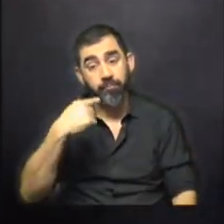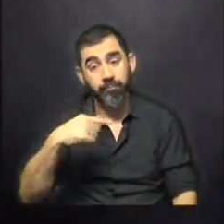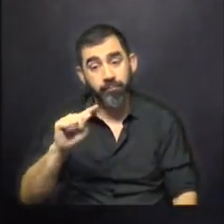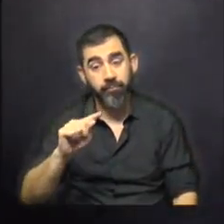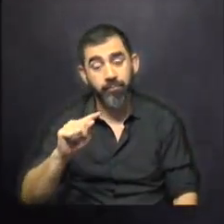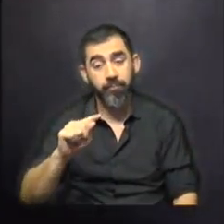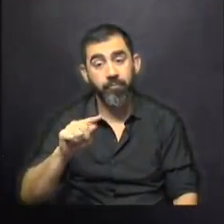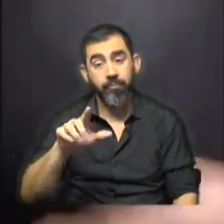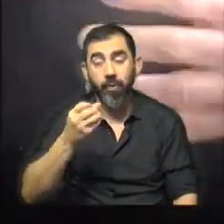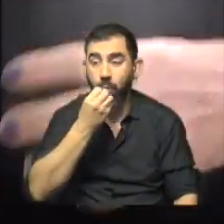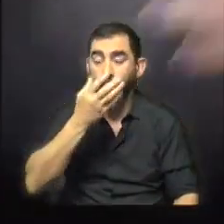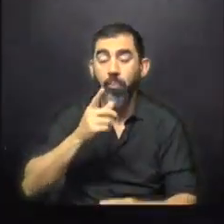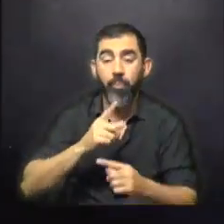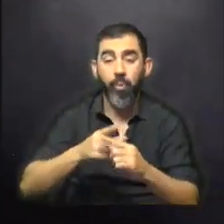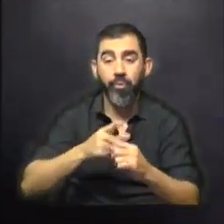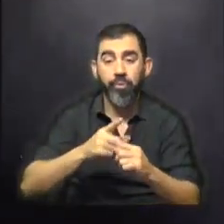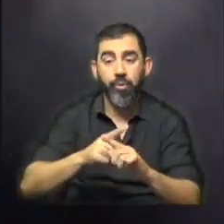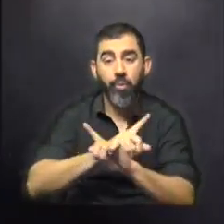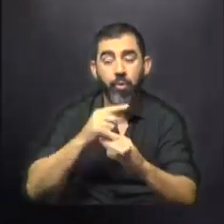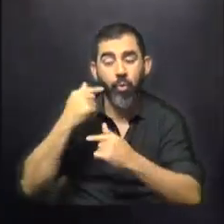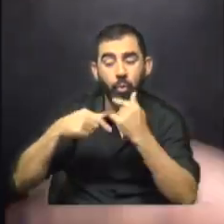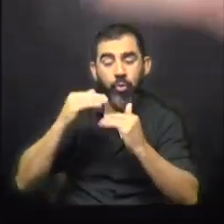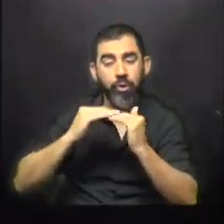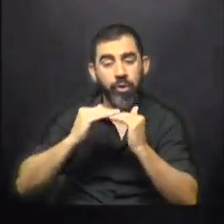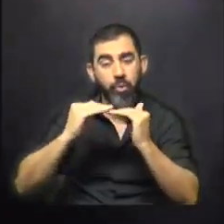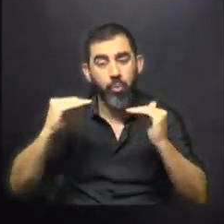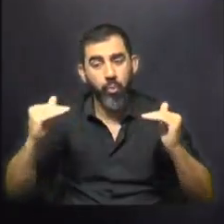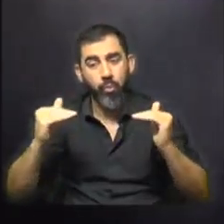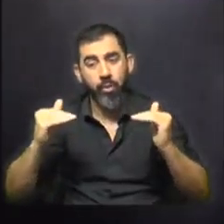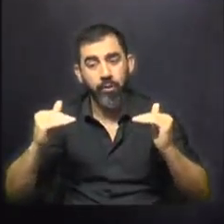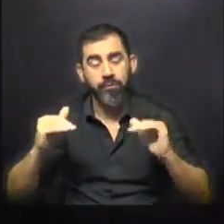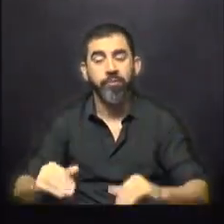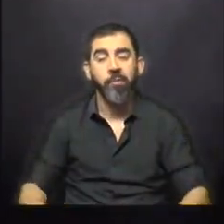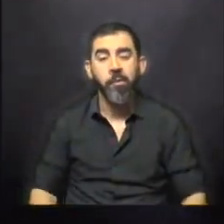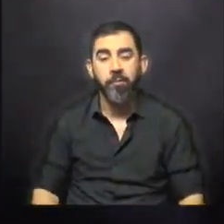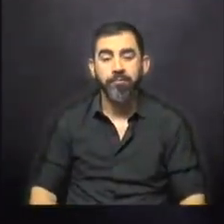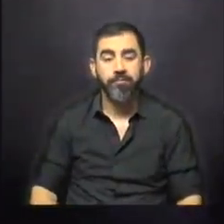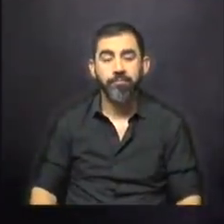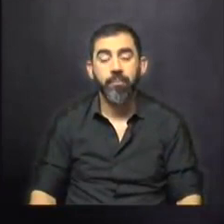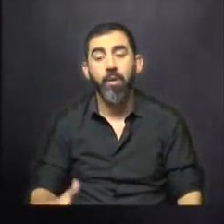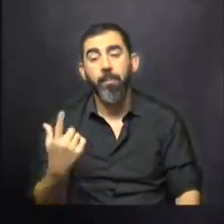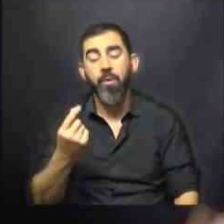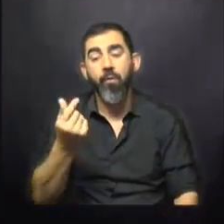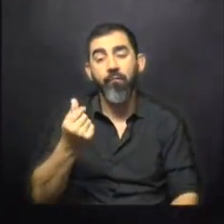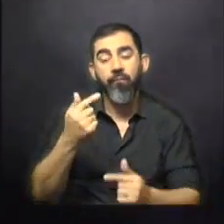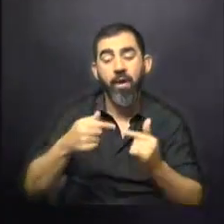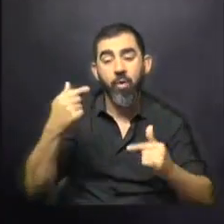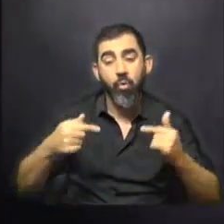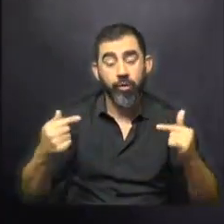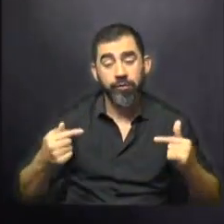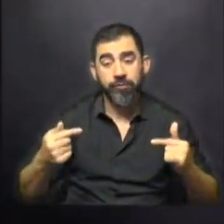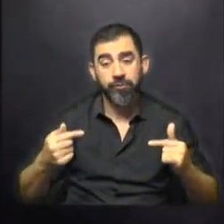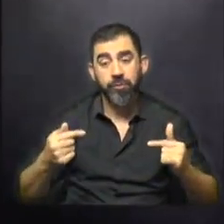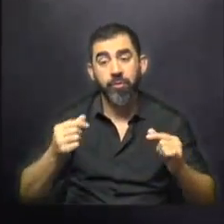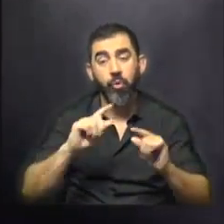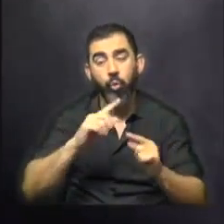ese contexto tan favorable no se mantenga en los próximos tiempos, quizás no haya una reversión muy grande, pero los precios de las materias primas dejen